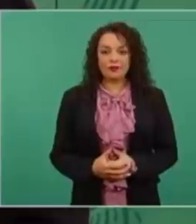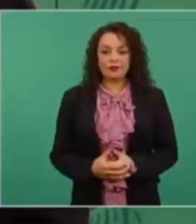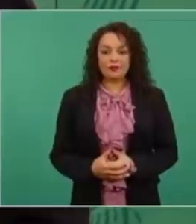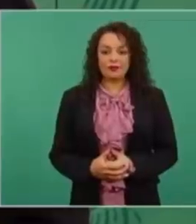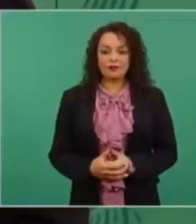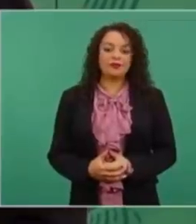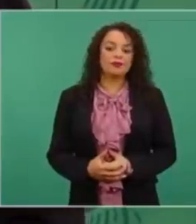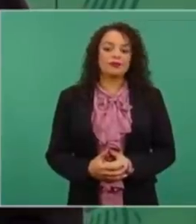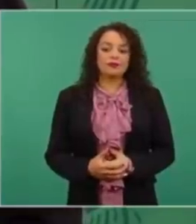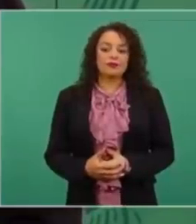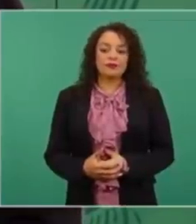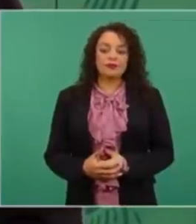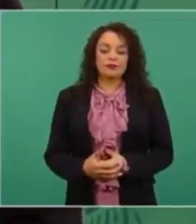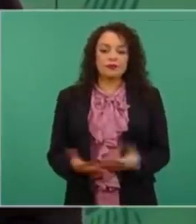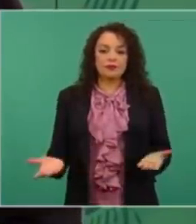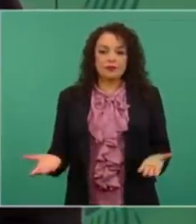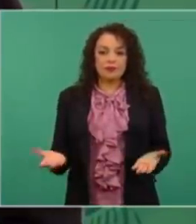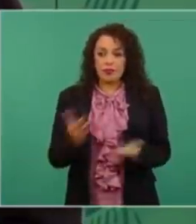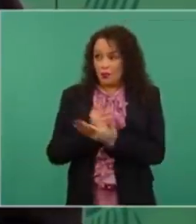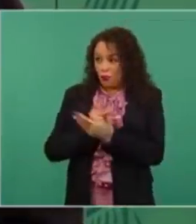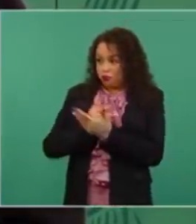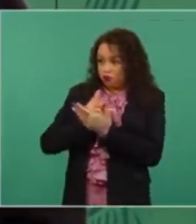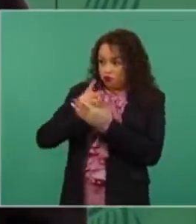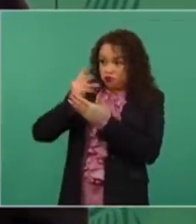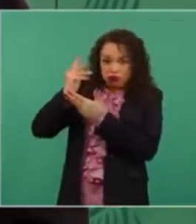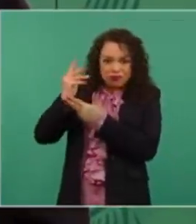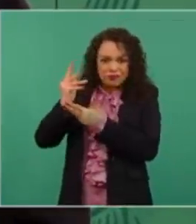Nada de excesos.